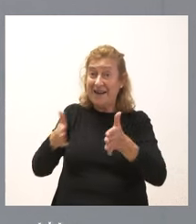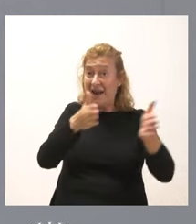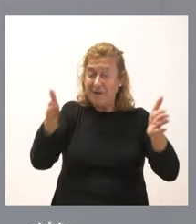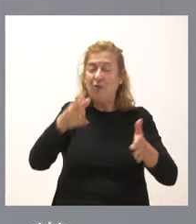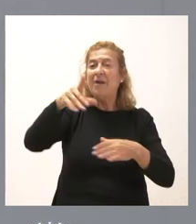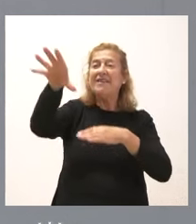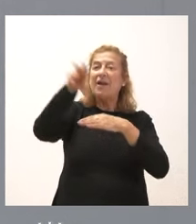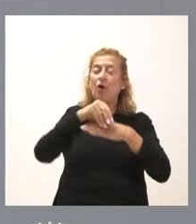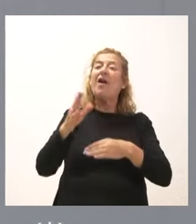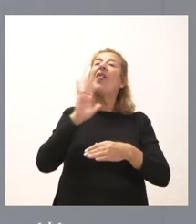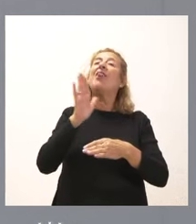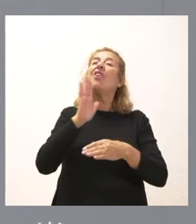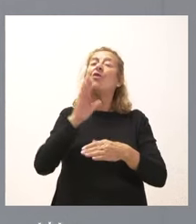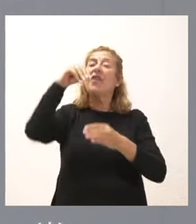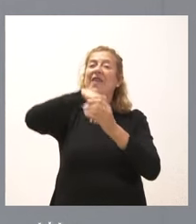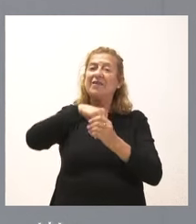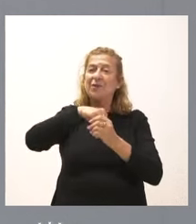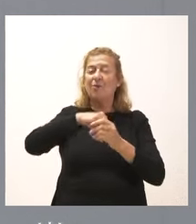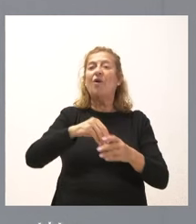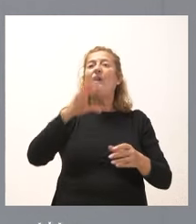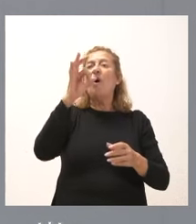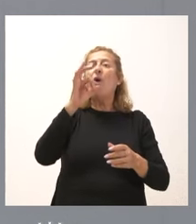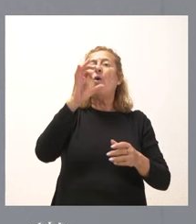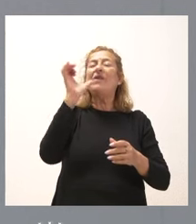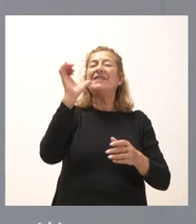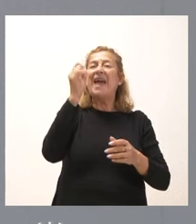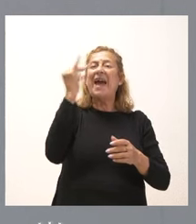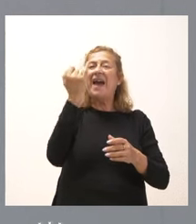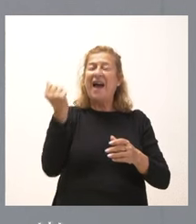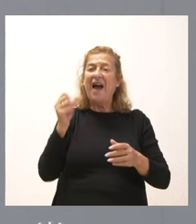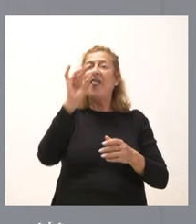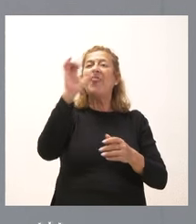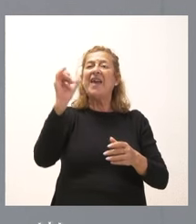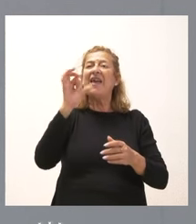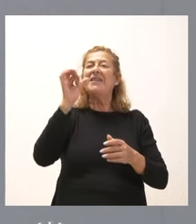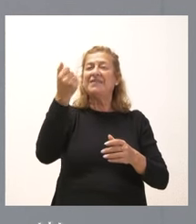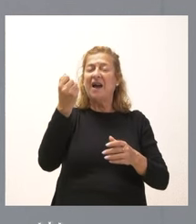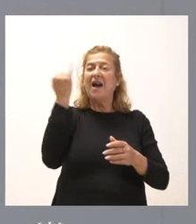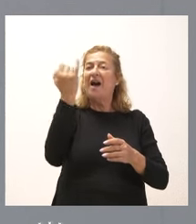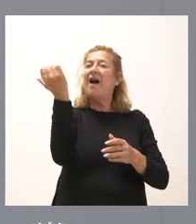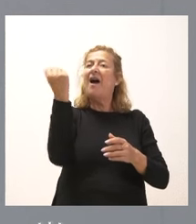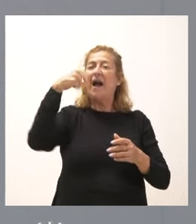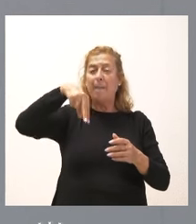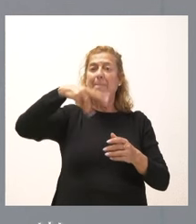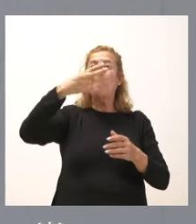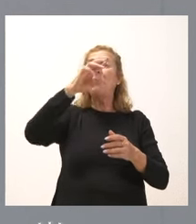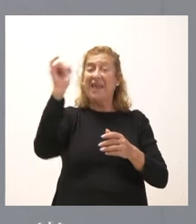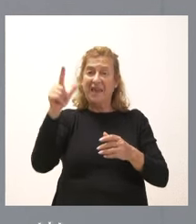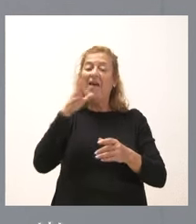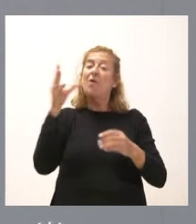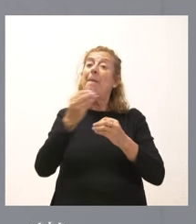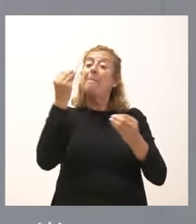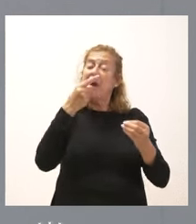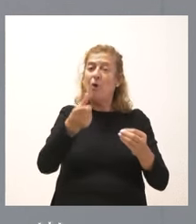recoge dentro del municipio de Oseja de Sajambre. Las actuaciones permiten tanto mejorar como